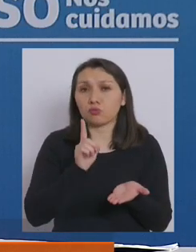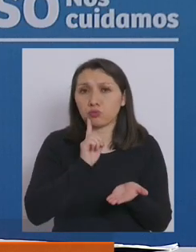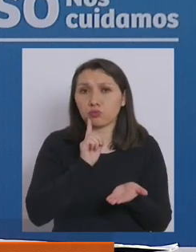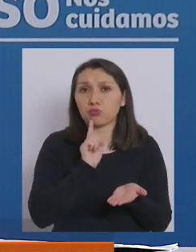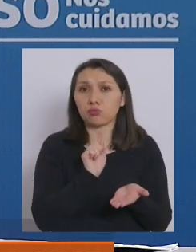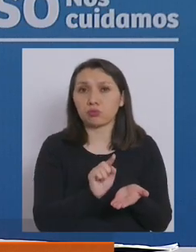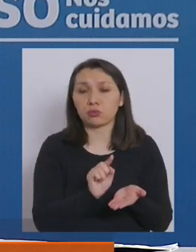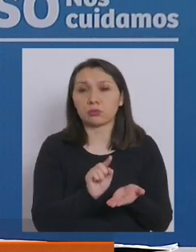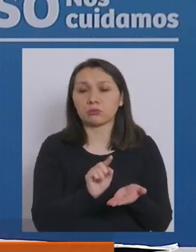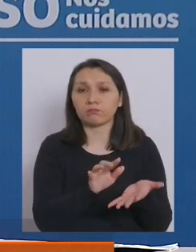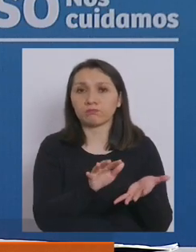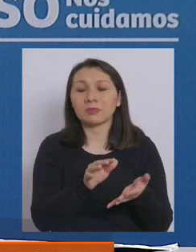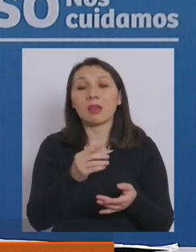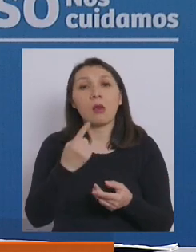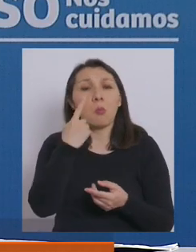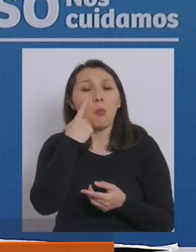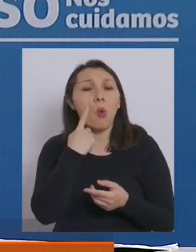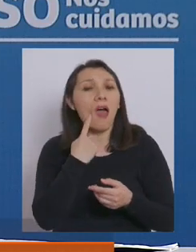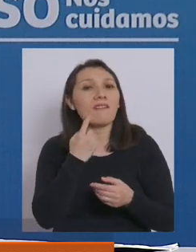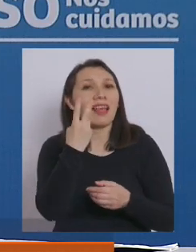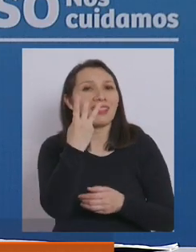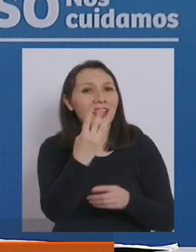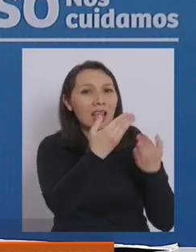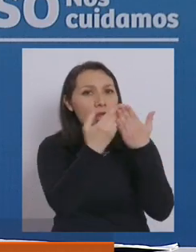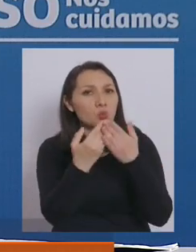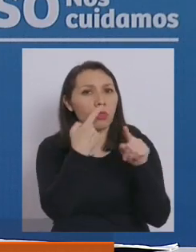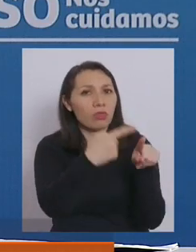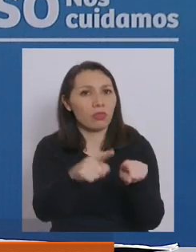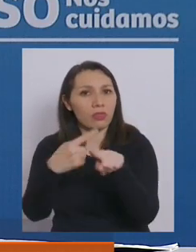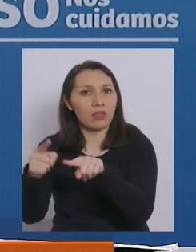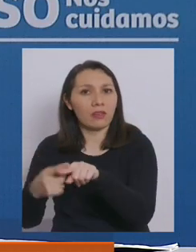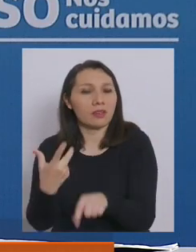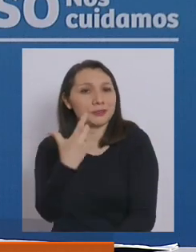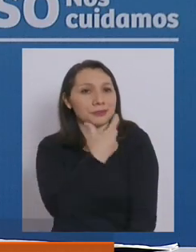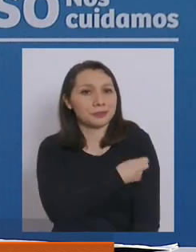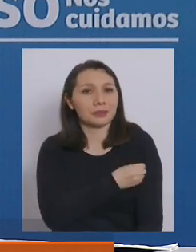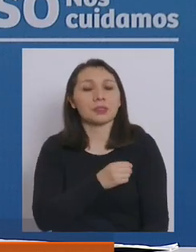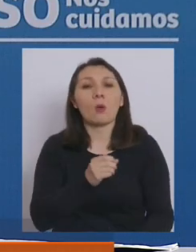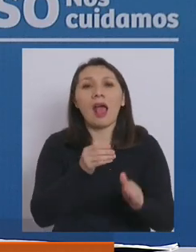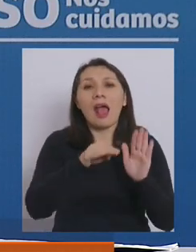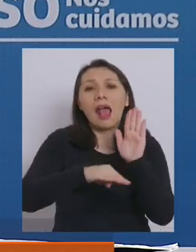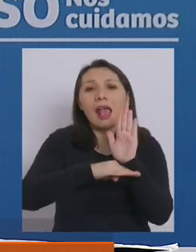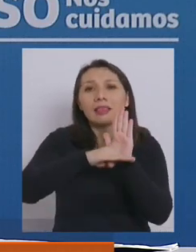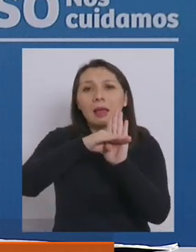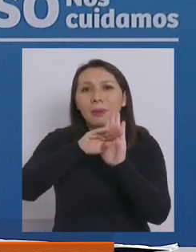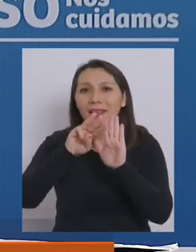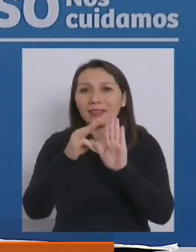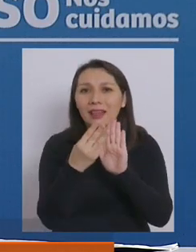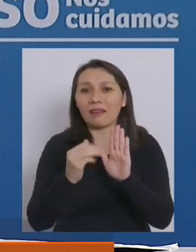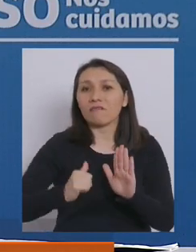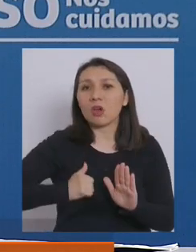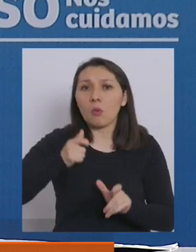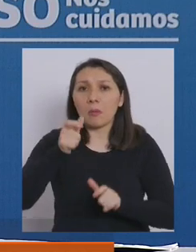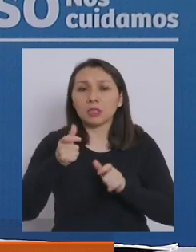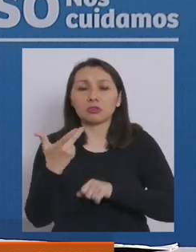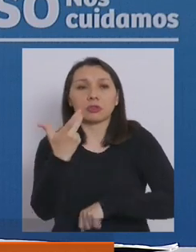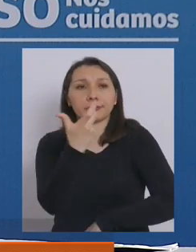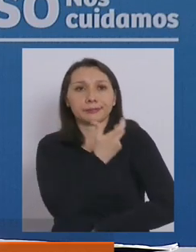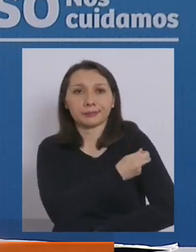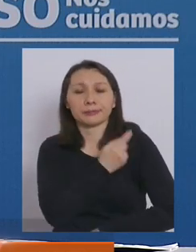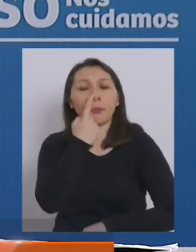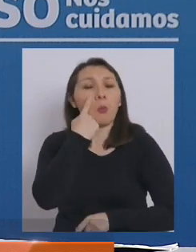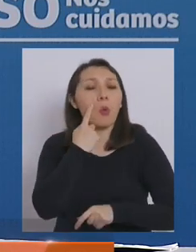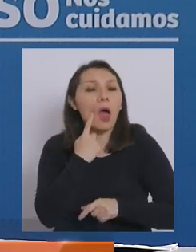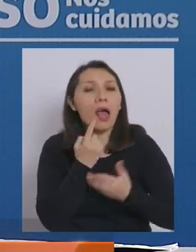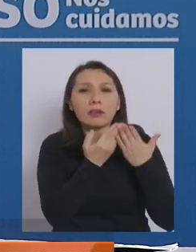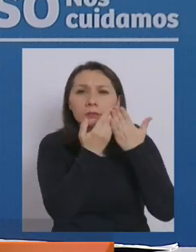práctica tres estudios clínicos con pacientes en fase 3 voluntarios y que